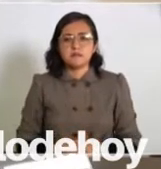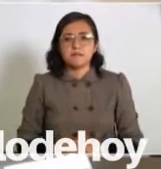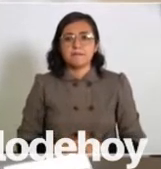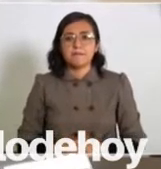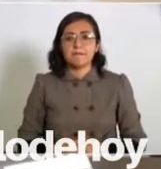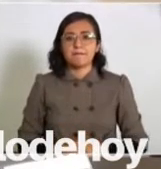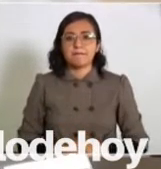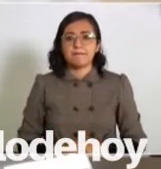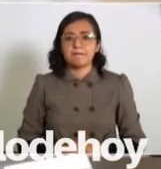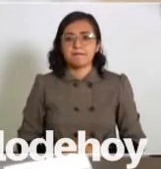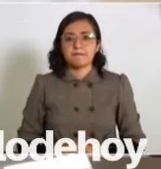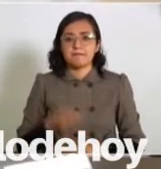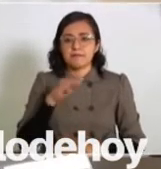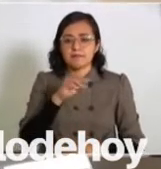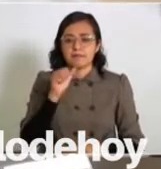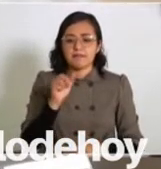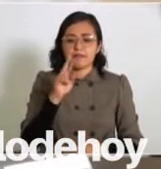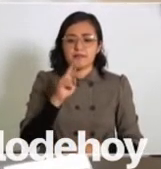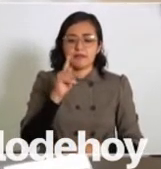No, se llama Martín.